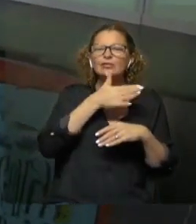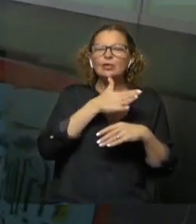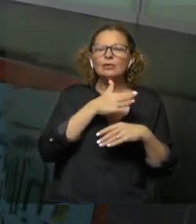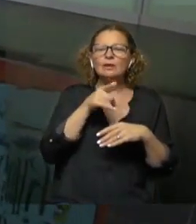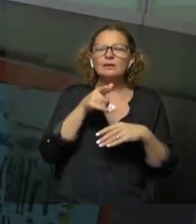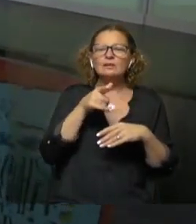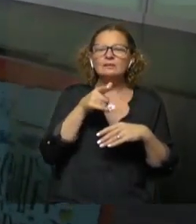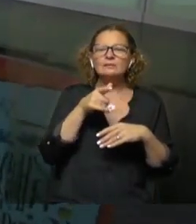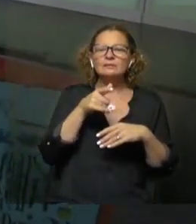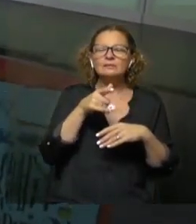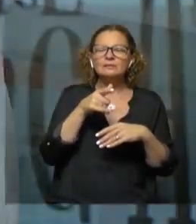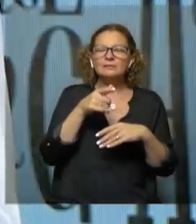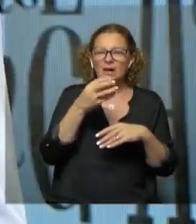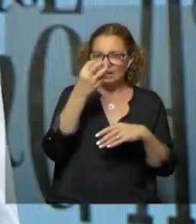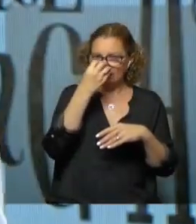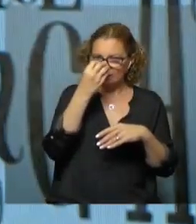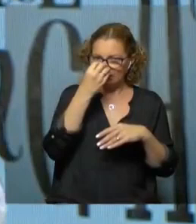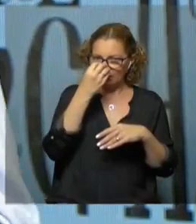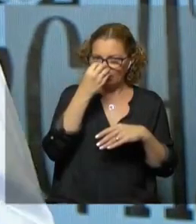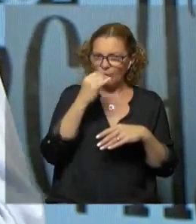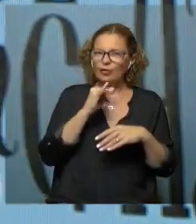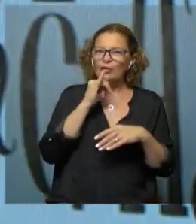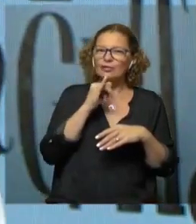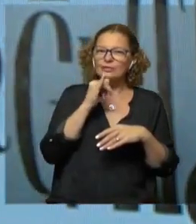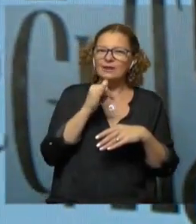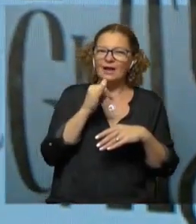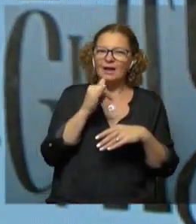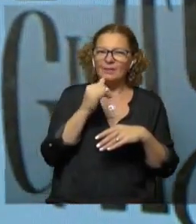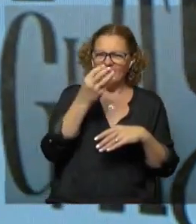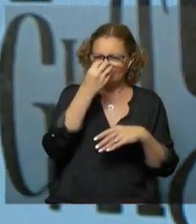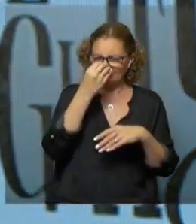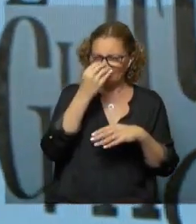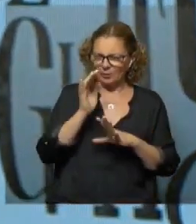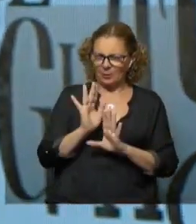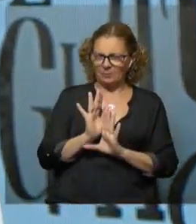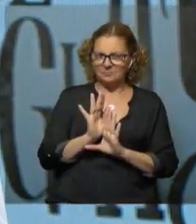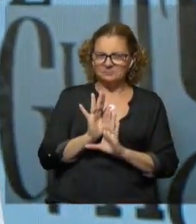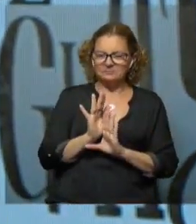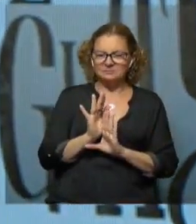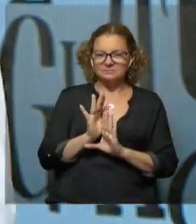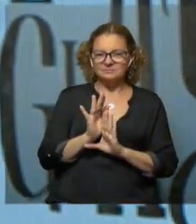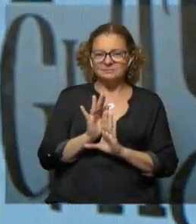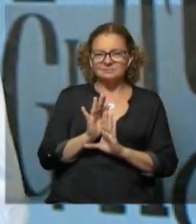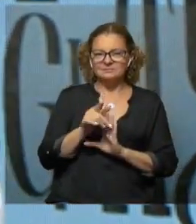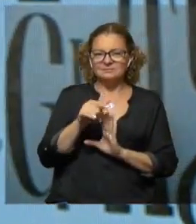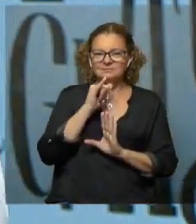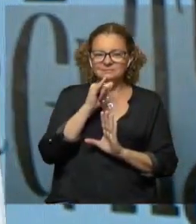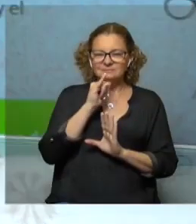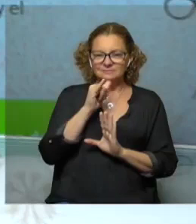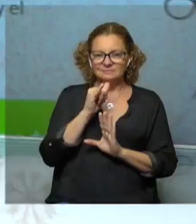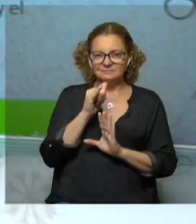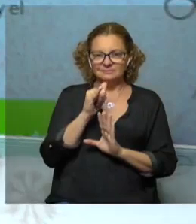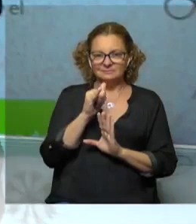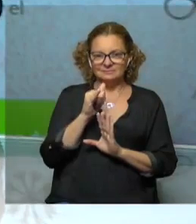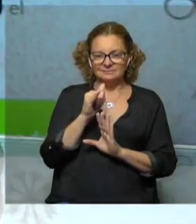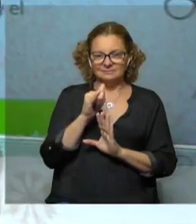era un artista de circo. Me contaba cosas prohesas de circo. Y bueno, ahí yo cuento que esa... Lo que debes haber